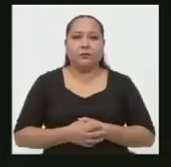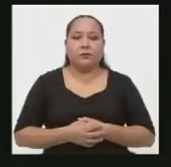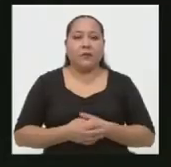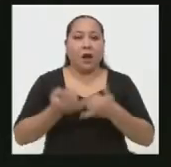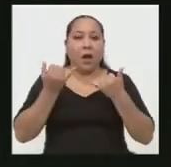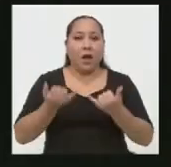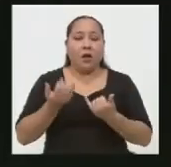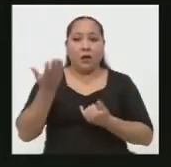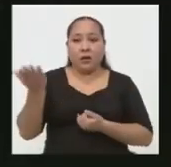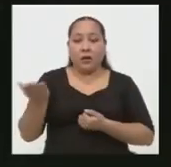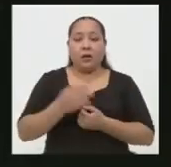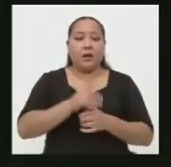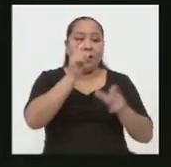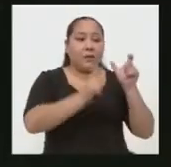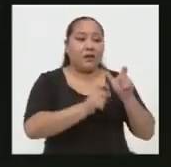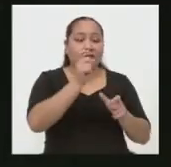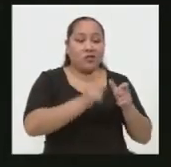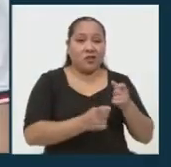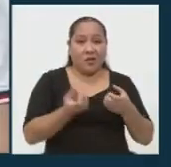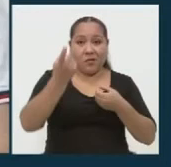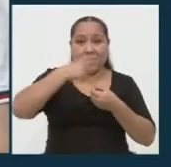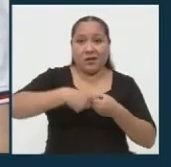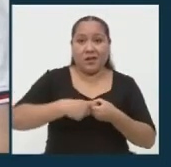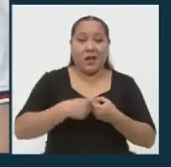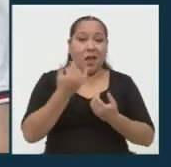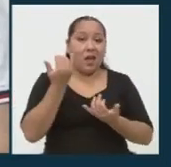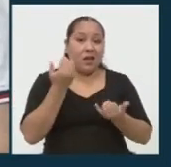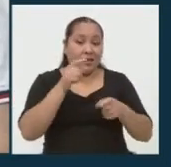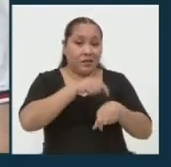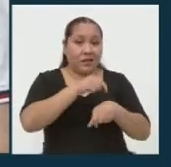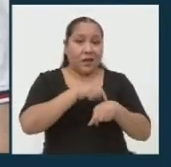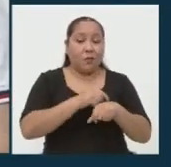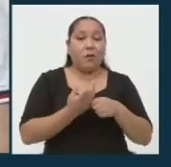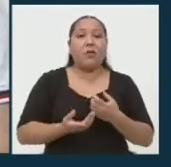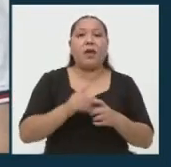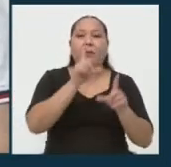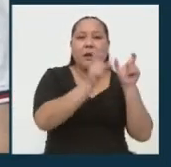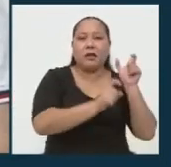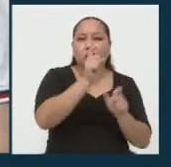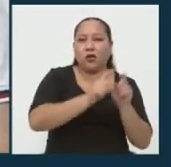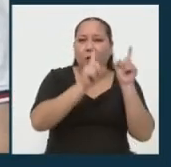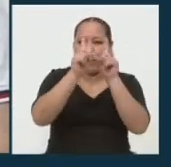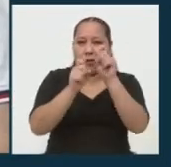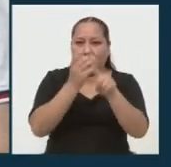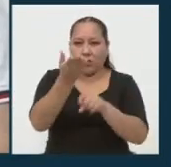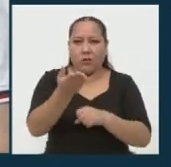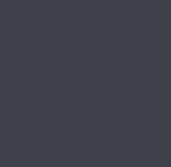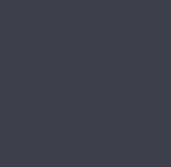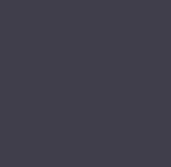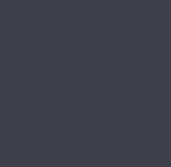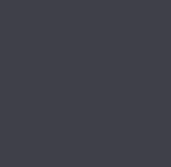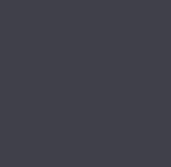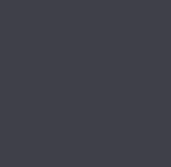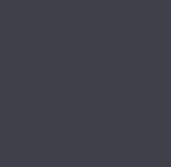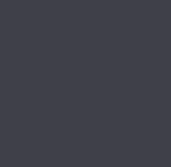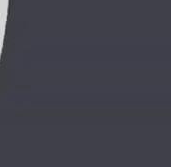Ahora le toca a los electores participar. Candidatos viene el segmento donde los ciudadanos preguntan.